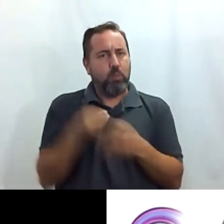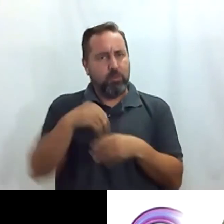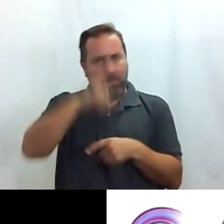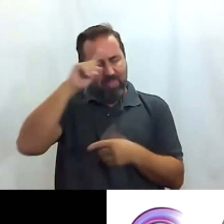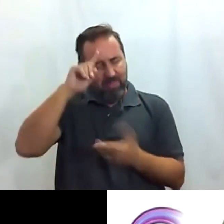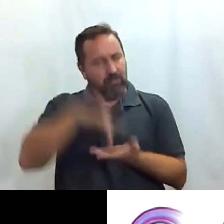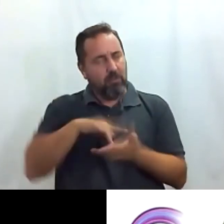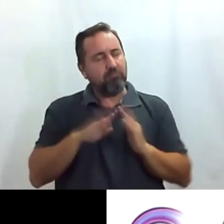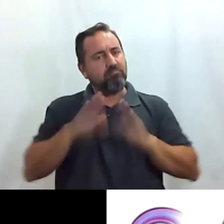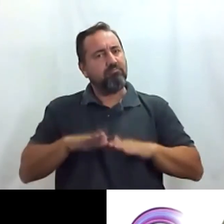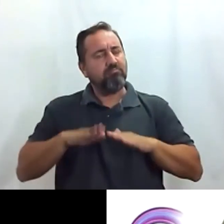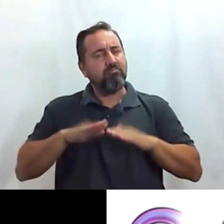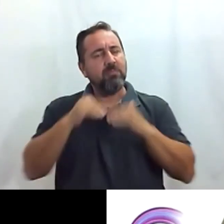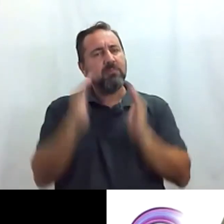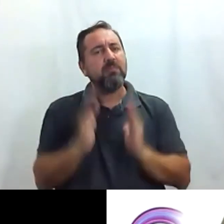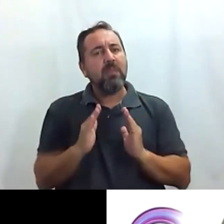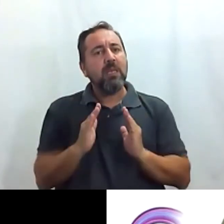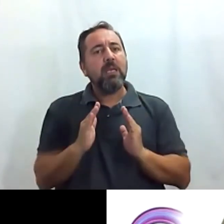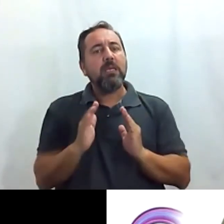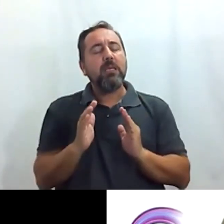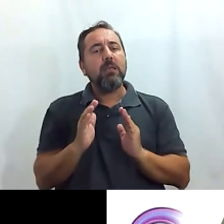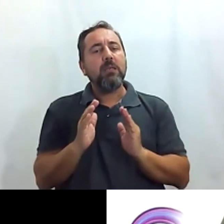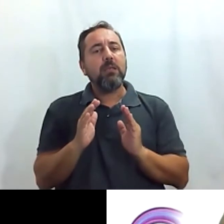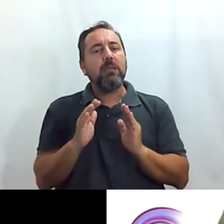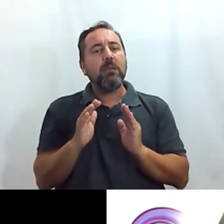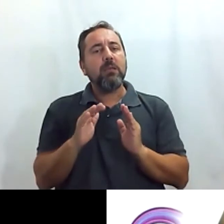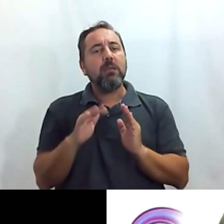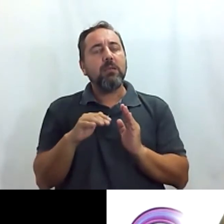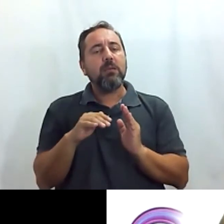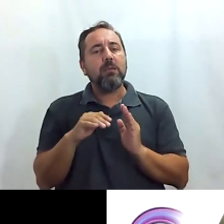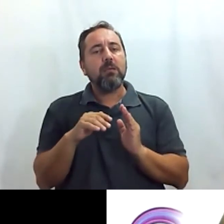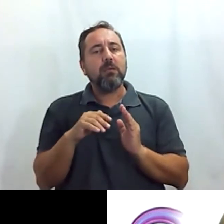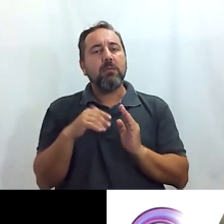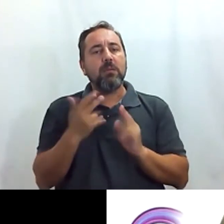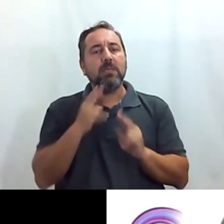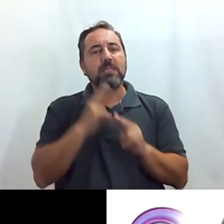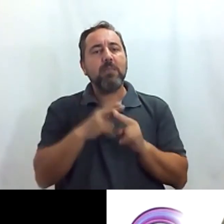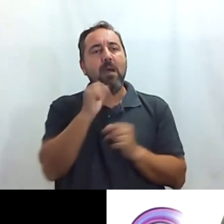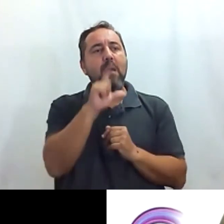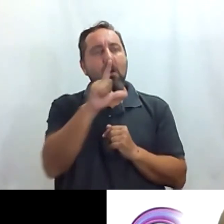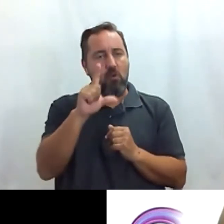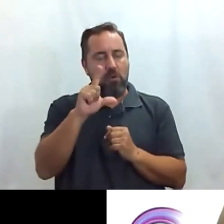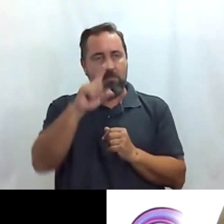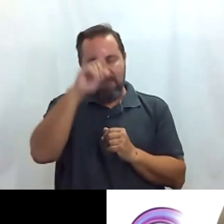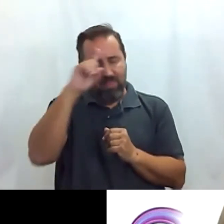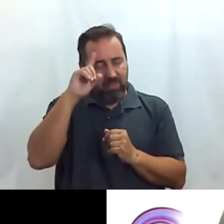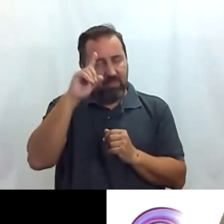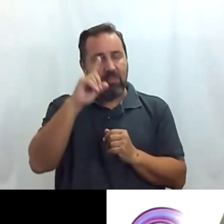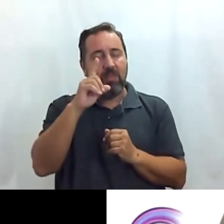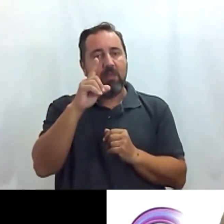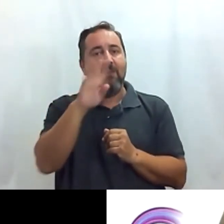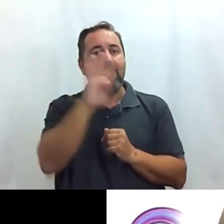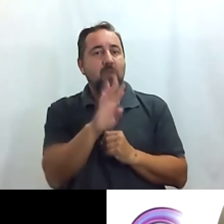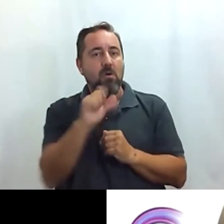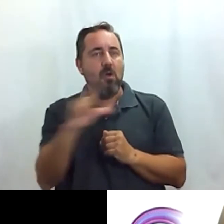y aparte pues estuve en bueno en el All Madrid for All que antes contaba Iván que hicimos pues